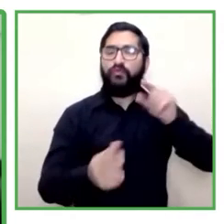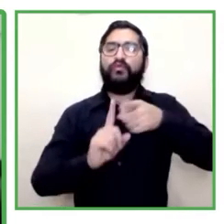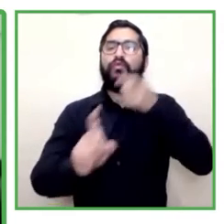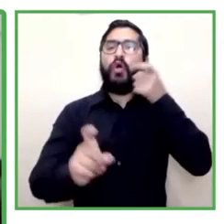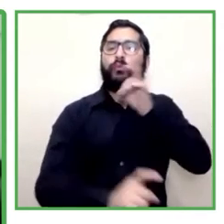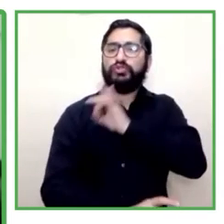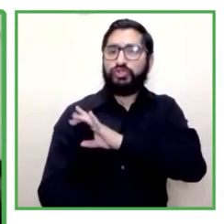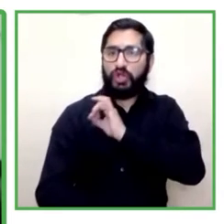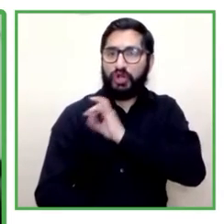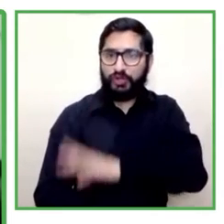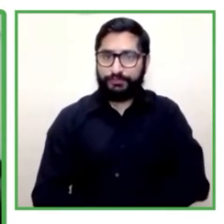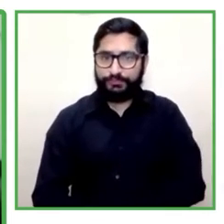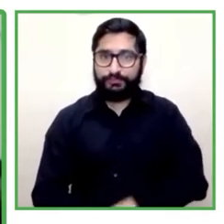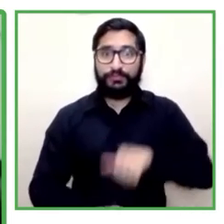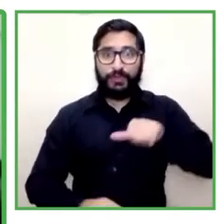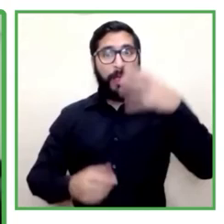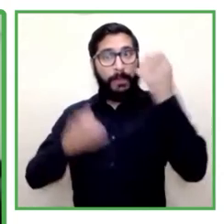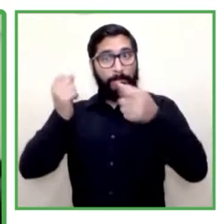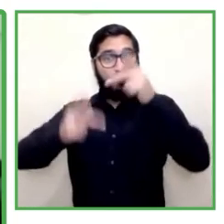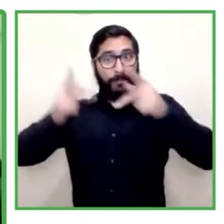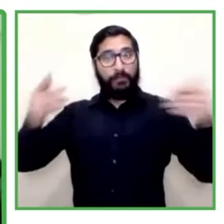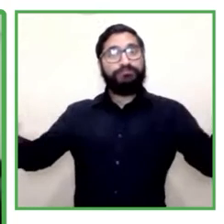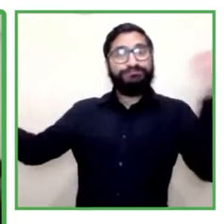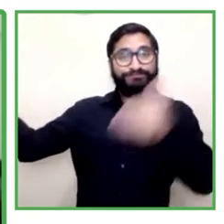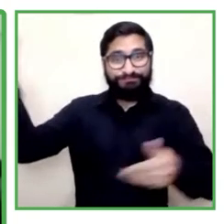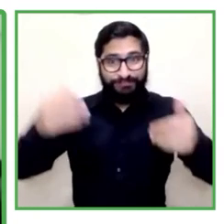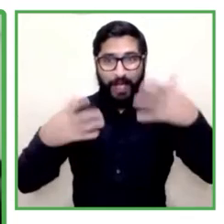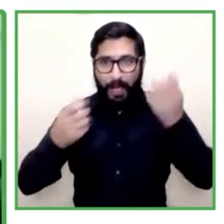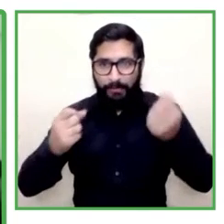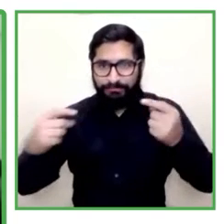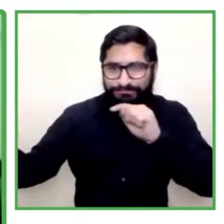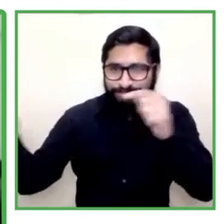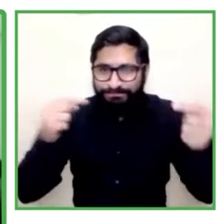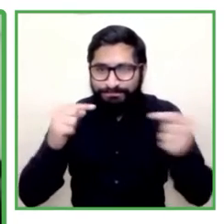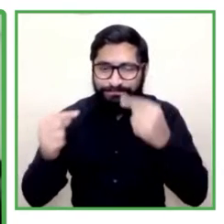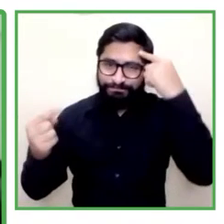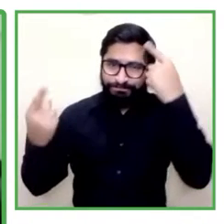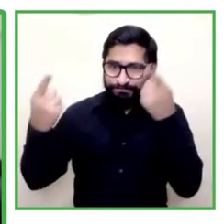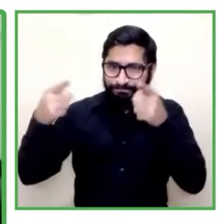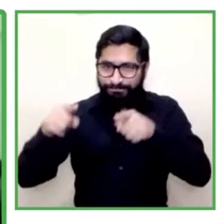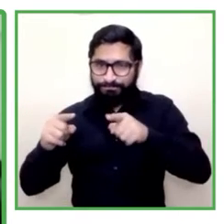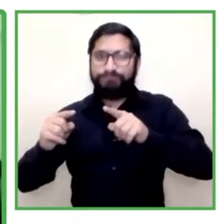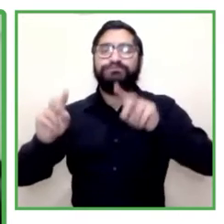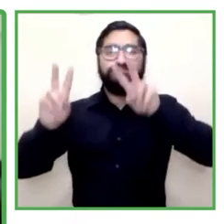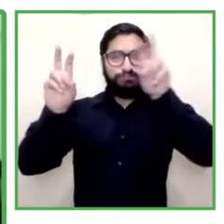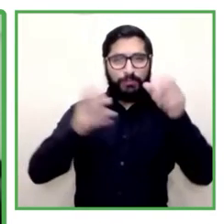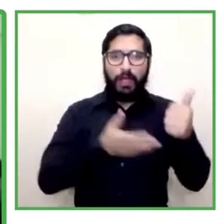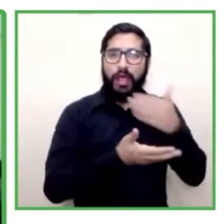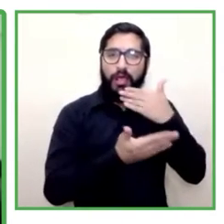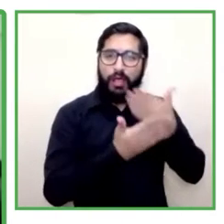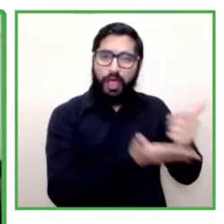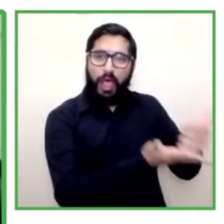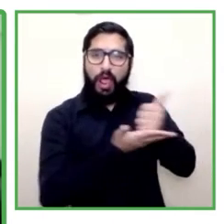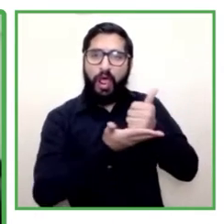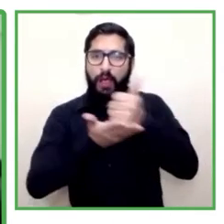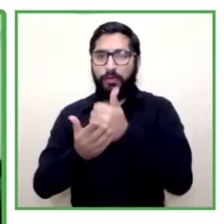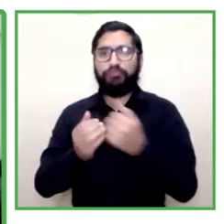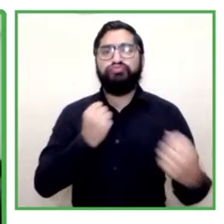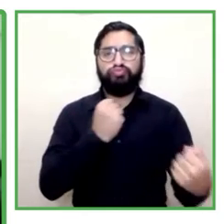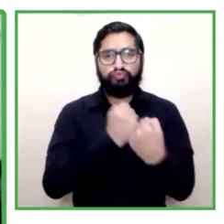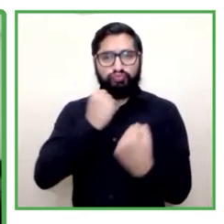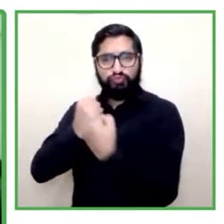colaboradores, y porque aspiramos a generar competencias para la inclusión en los municipios, en las instituciones